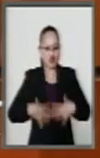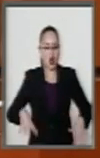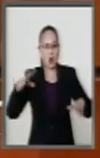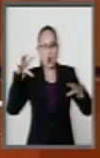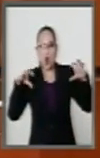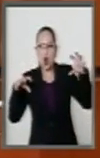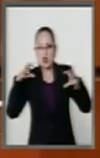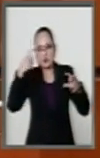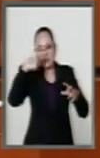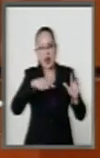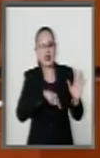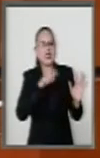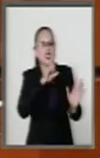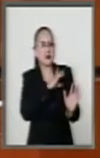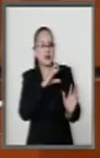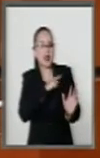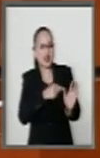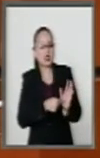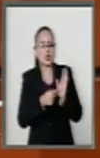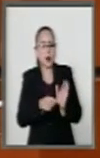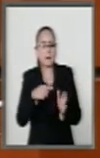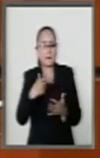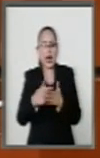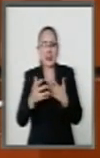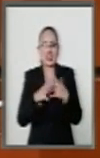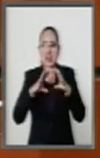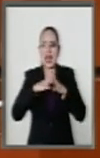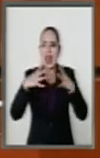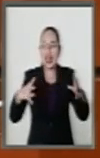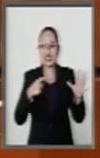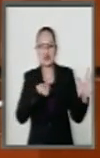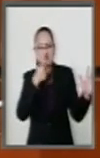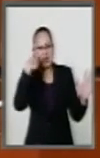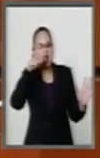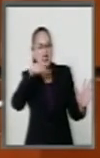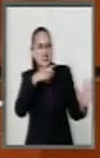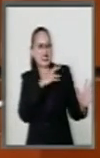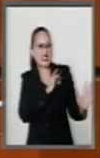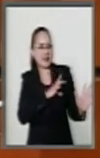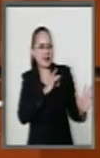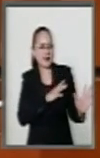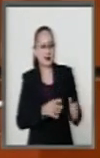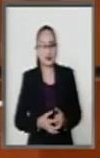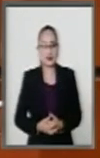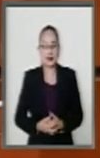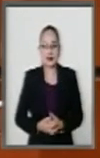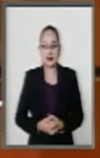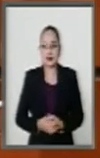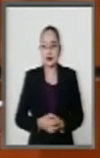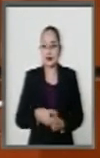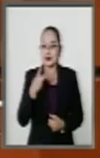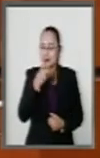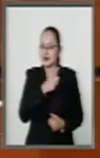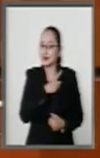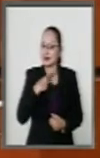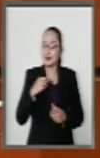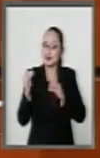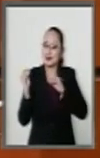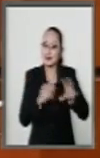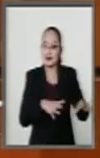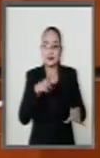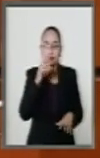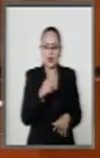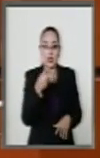para que espante, para que espante hice mis manos grandes. Niños que no debemos de abandonar, y no los está